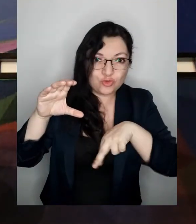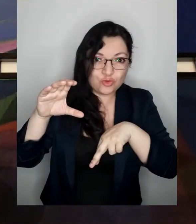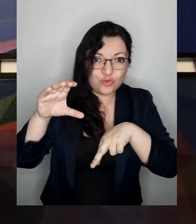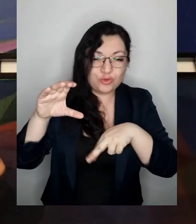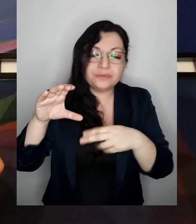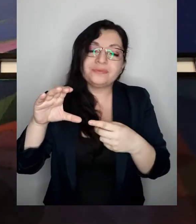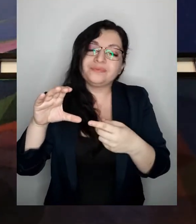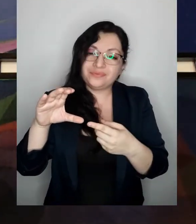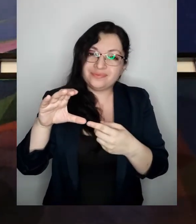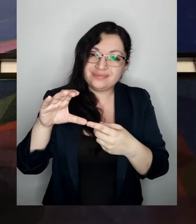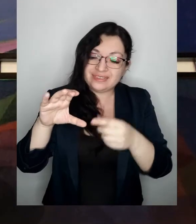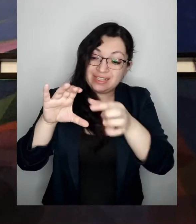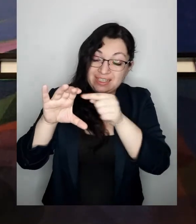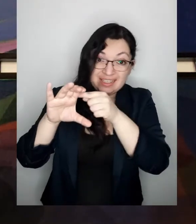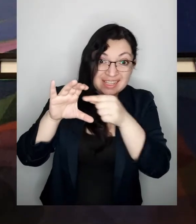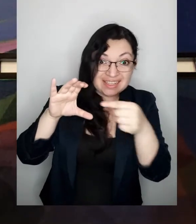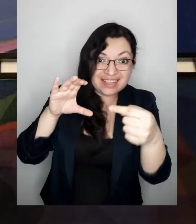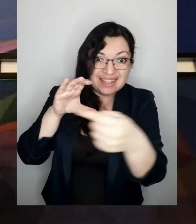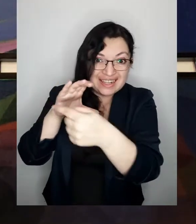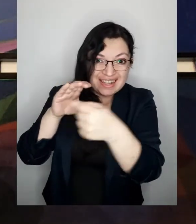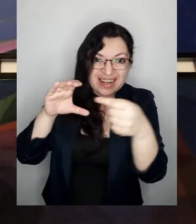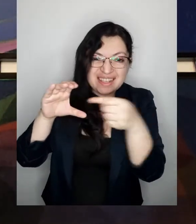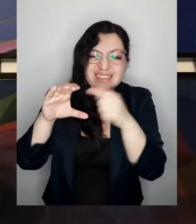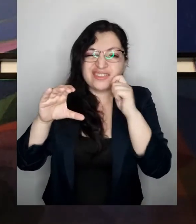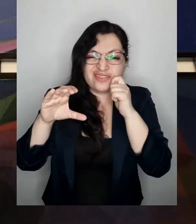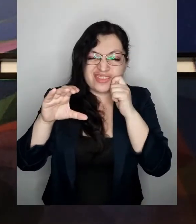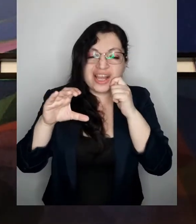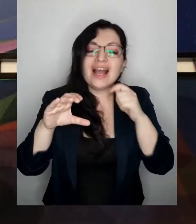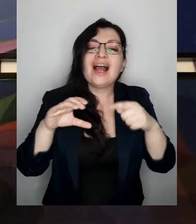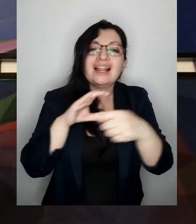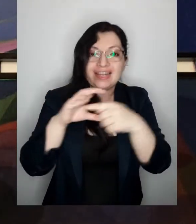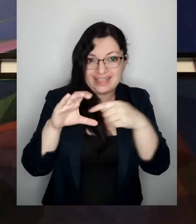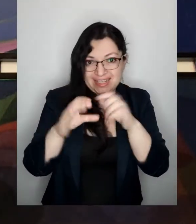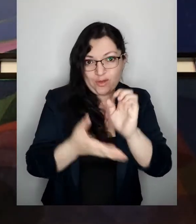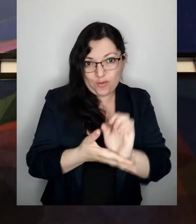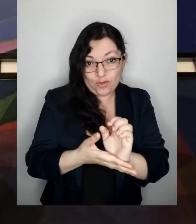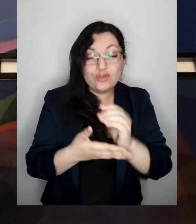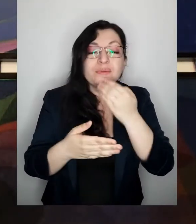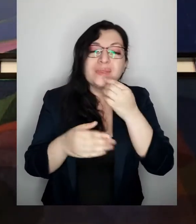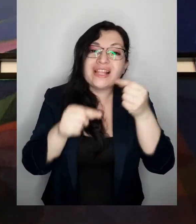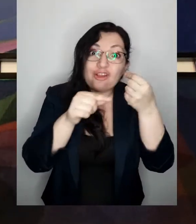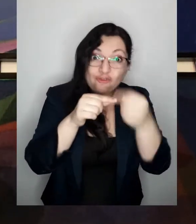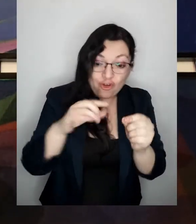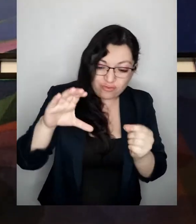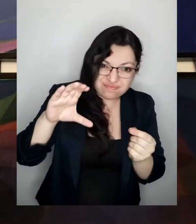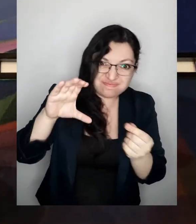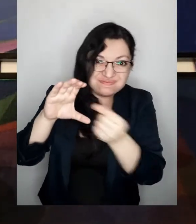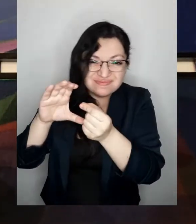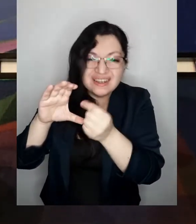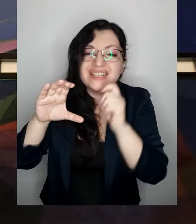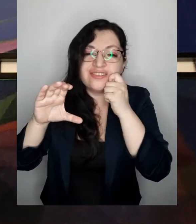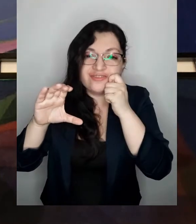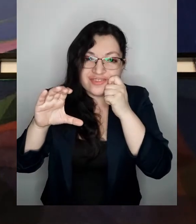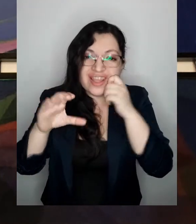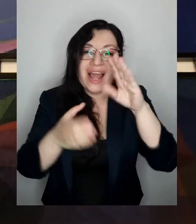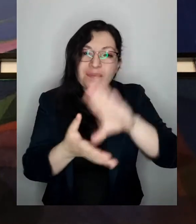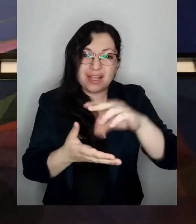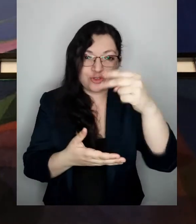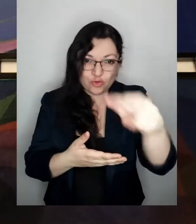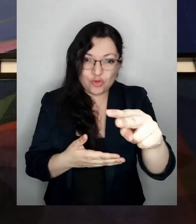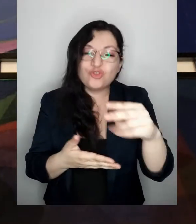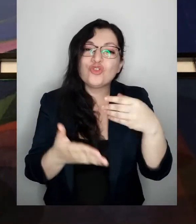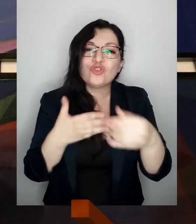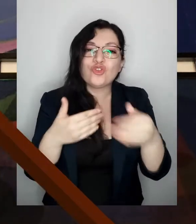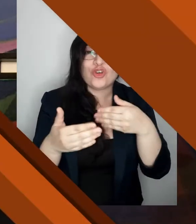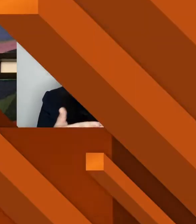es el polo sur el elástico está en la línea del ecuador y el fosforito ahora representa la posición donde está